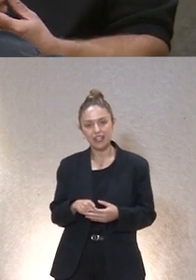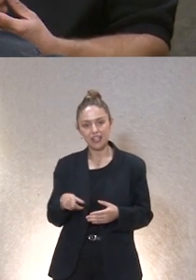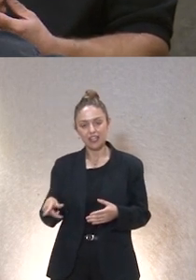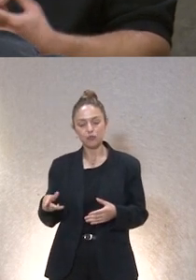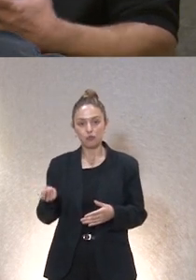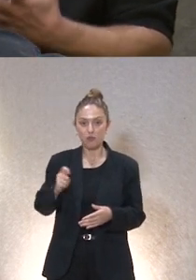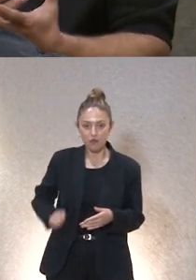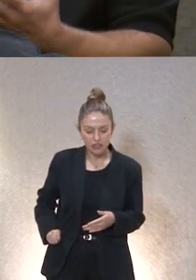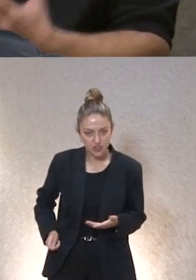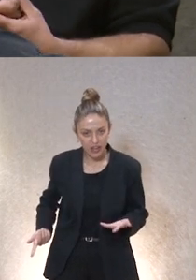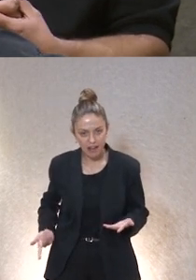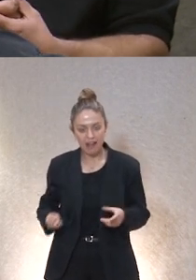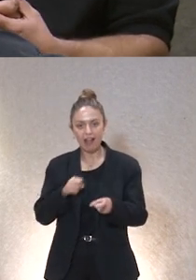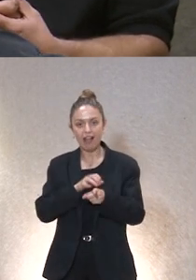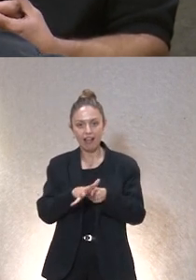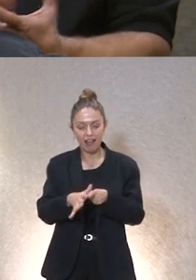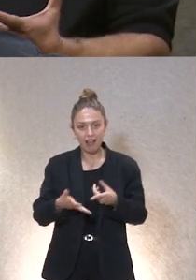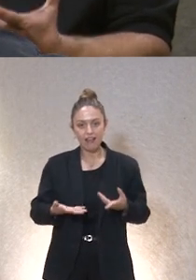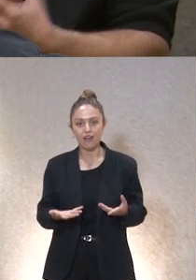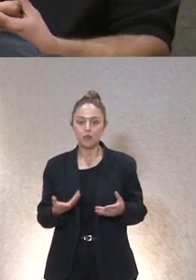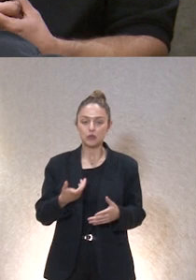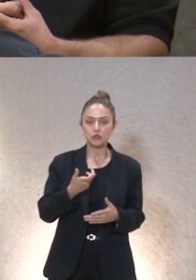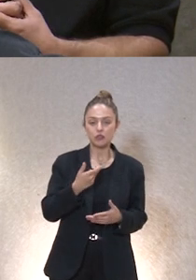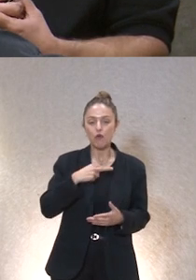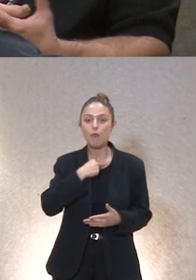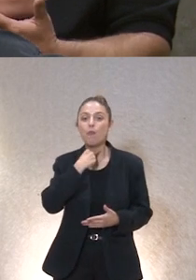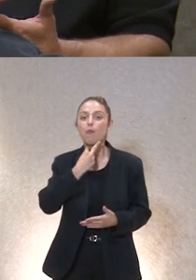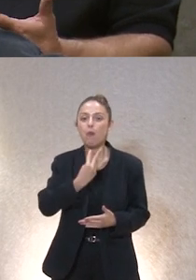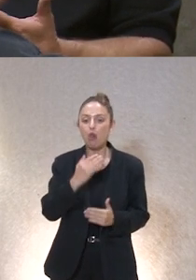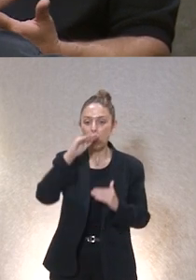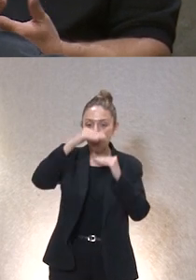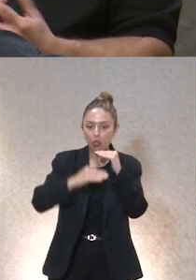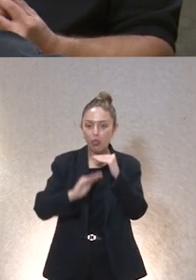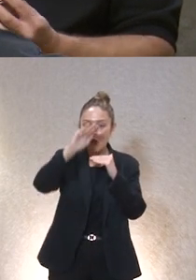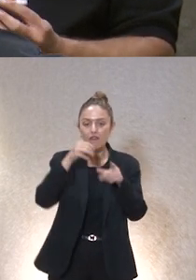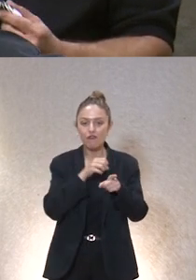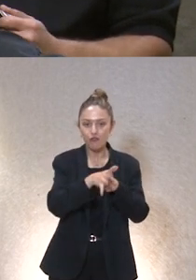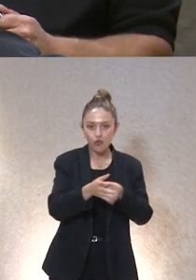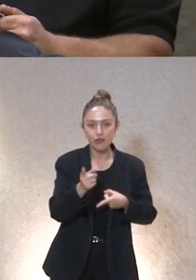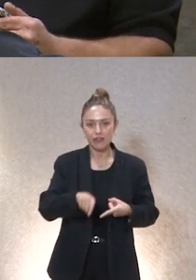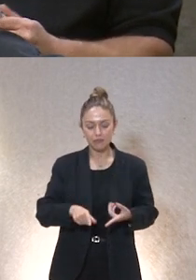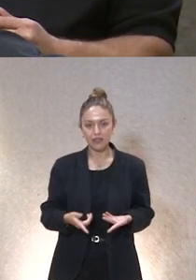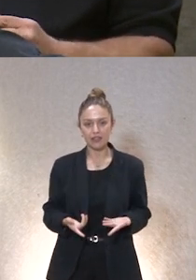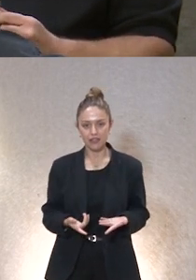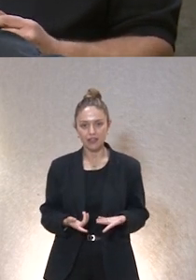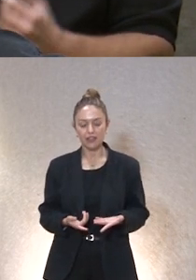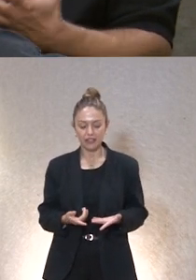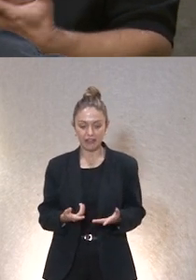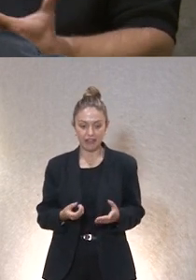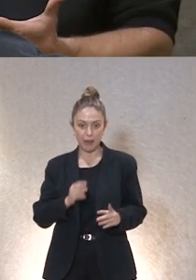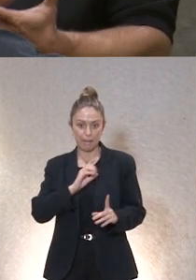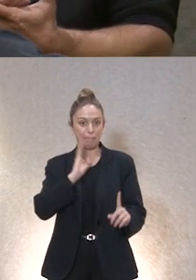profesional una palabra más alta que otra de un profesional ¿no? y bueno todo eso también generaba impacto ¿no?